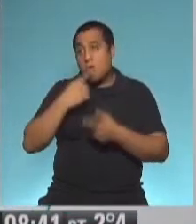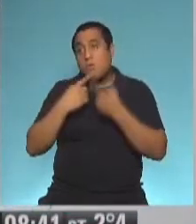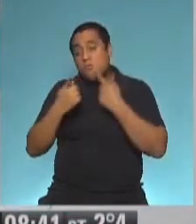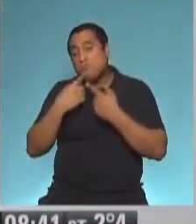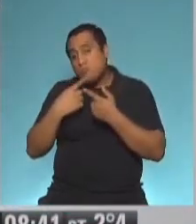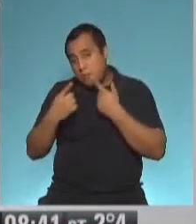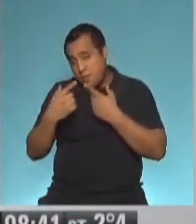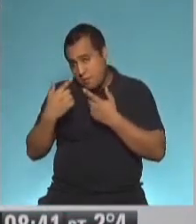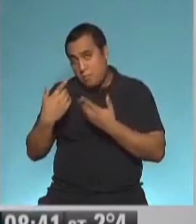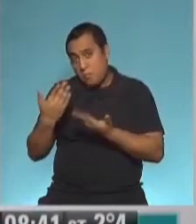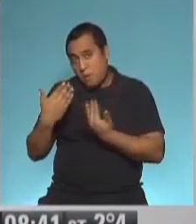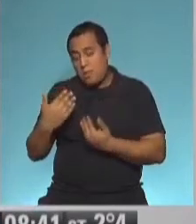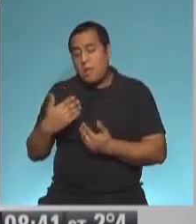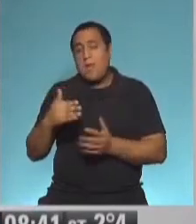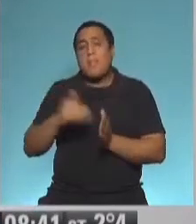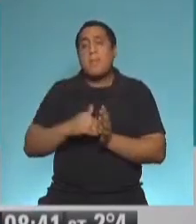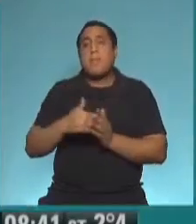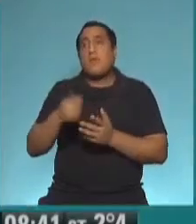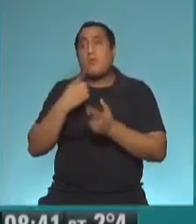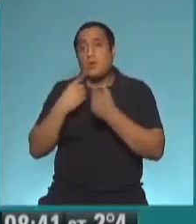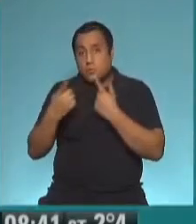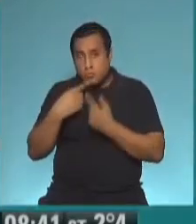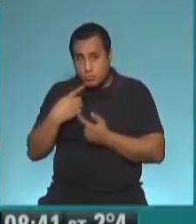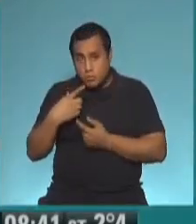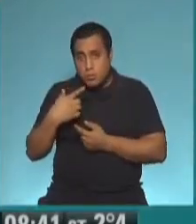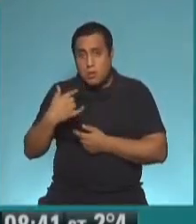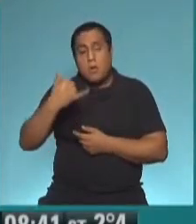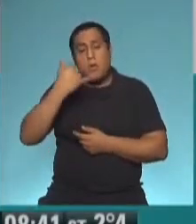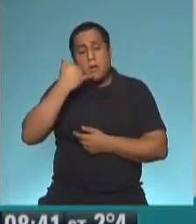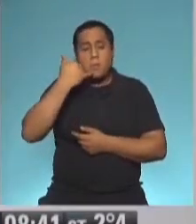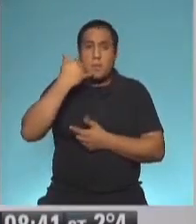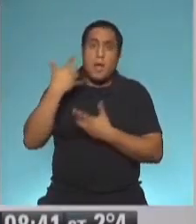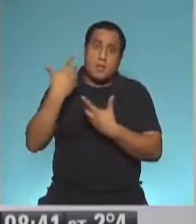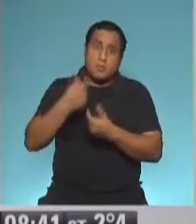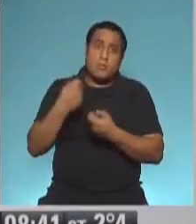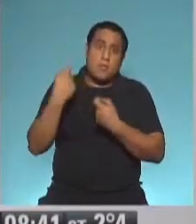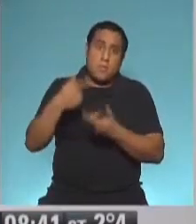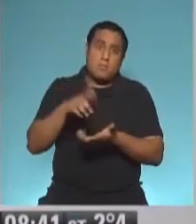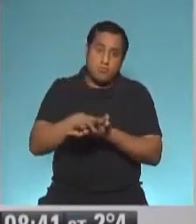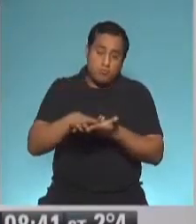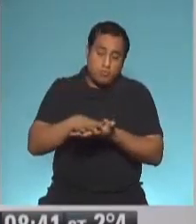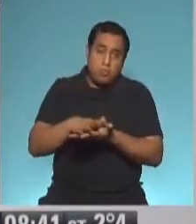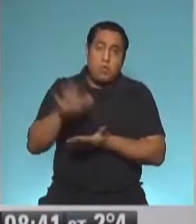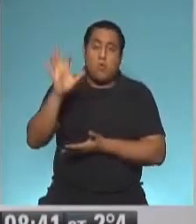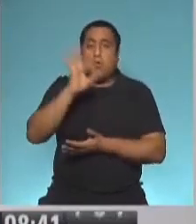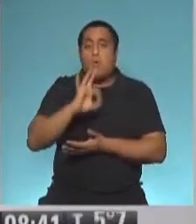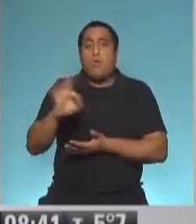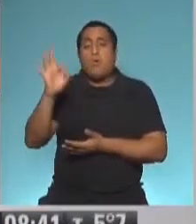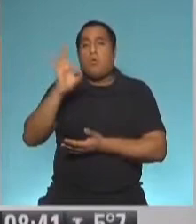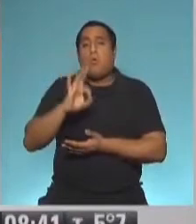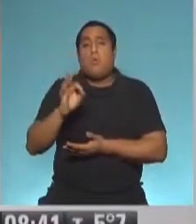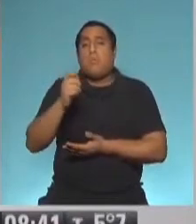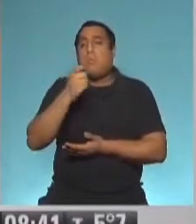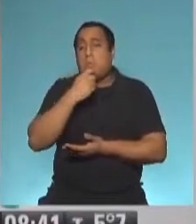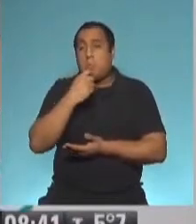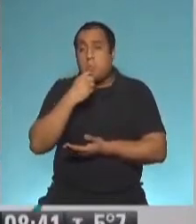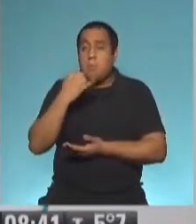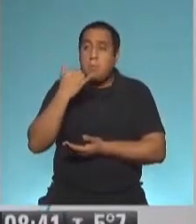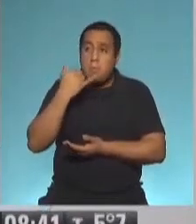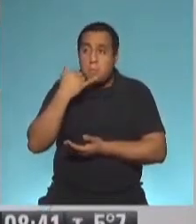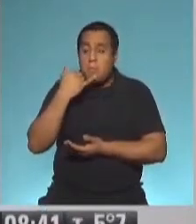consulta o se resuelve por vía telefónica o bien se hace una